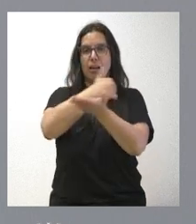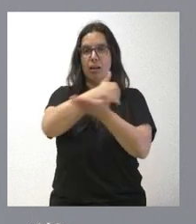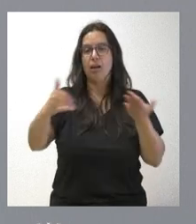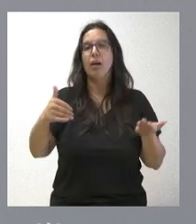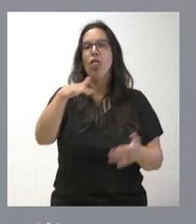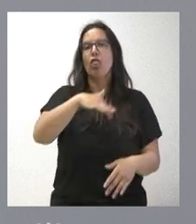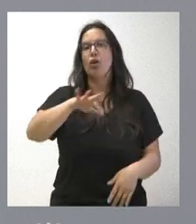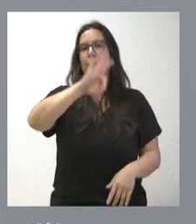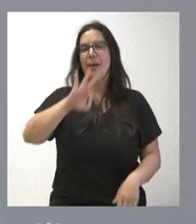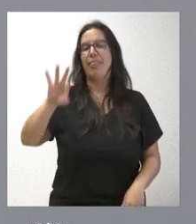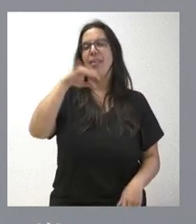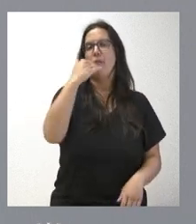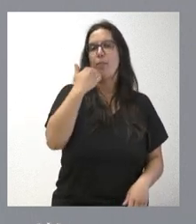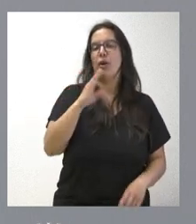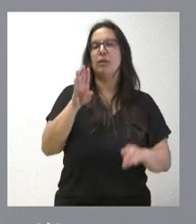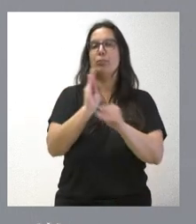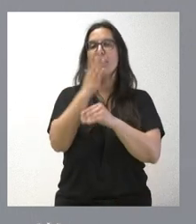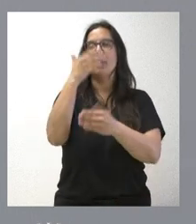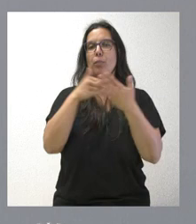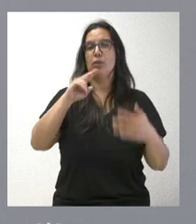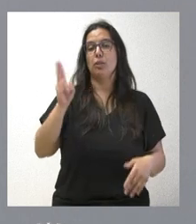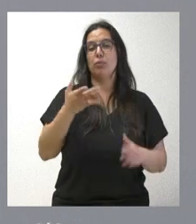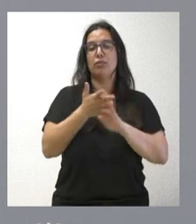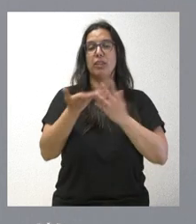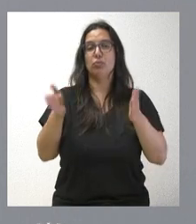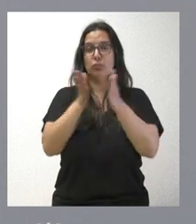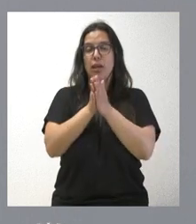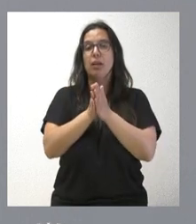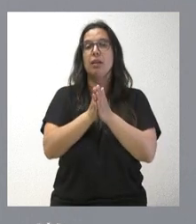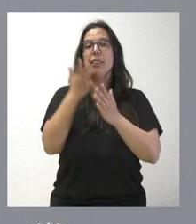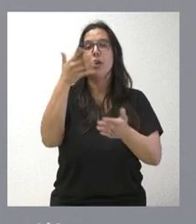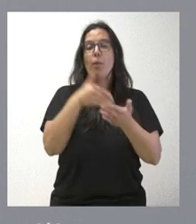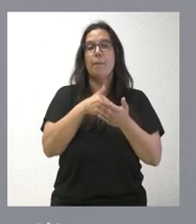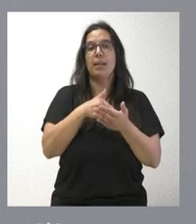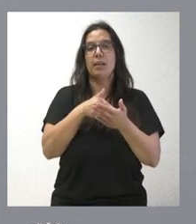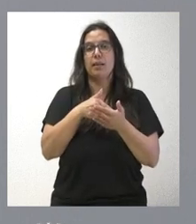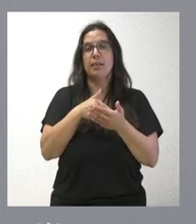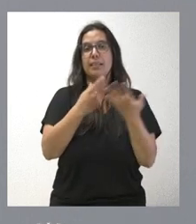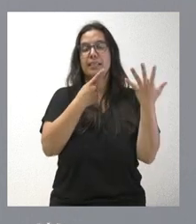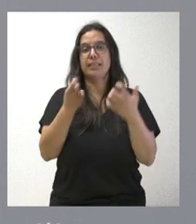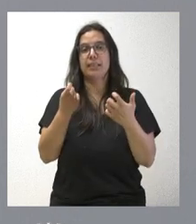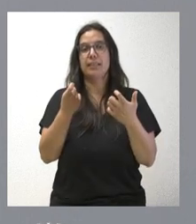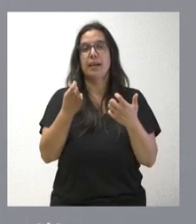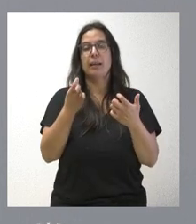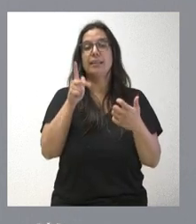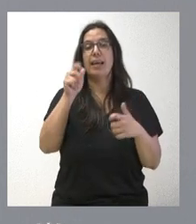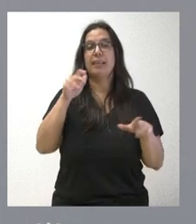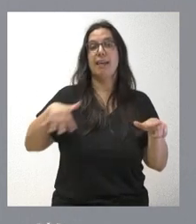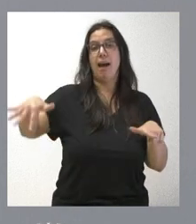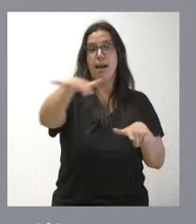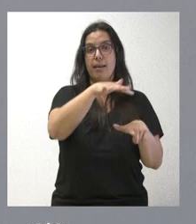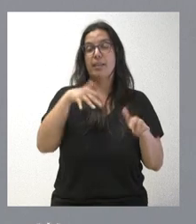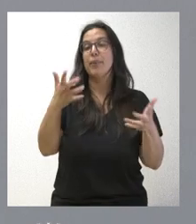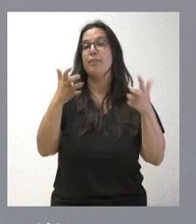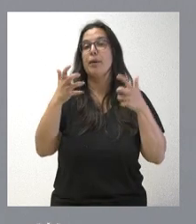con una inversión global de 5 millones de euros. Hablamos de un total de 5.600 hectáreas y un